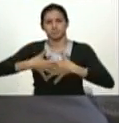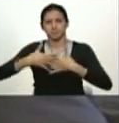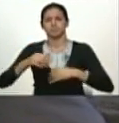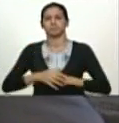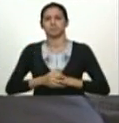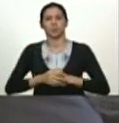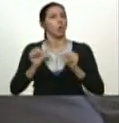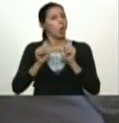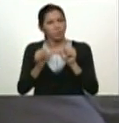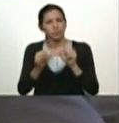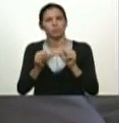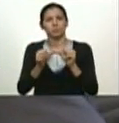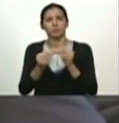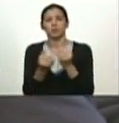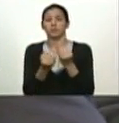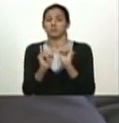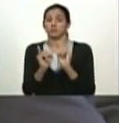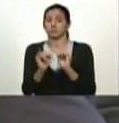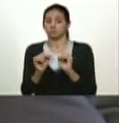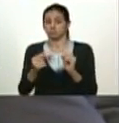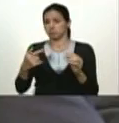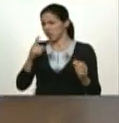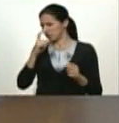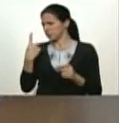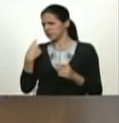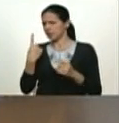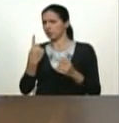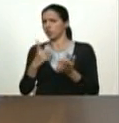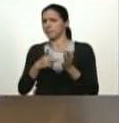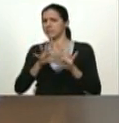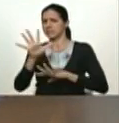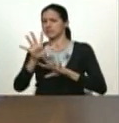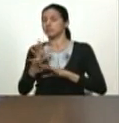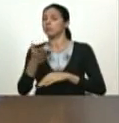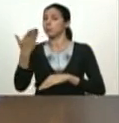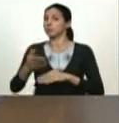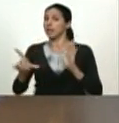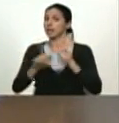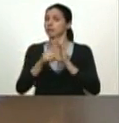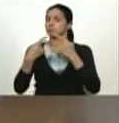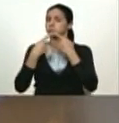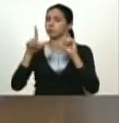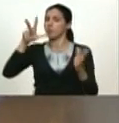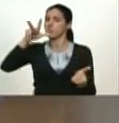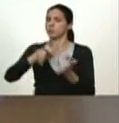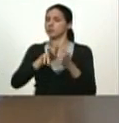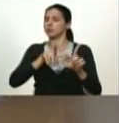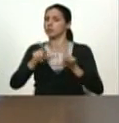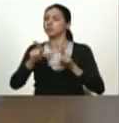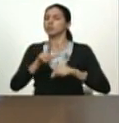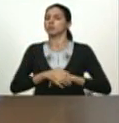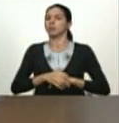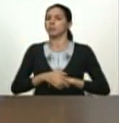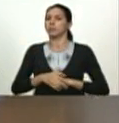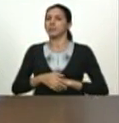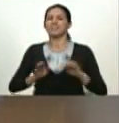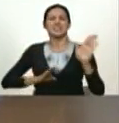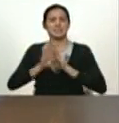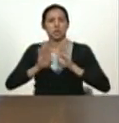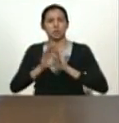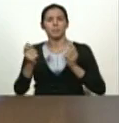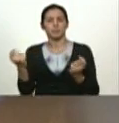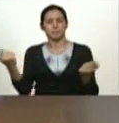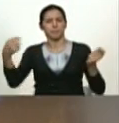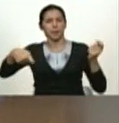ya finalizando el año yo saqué una ley habilitante muy importante para el desarrollo de las inversiones en el